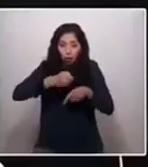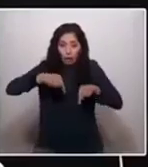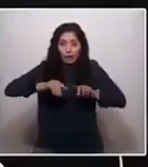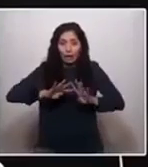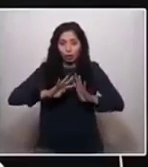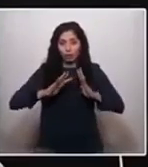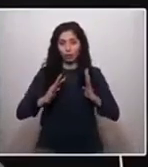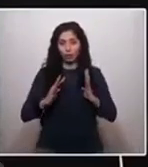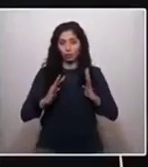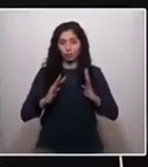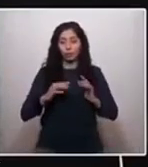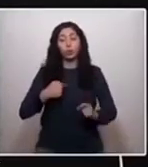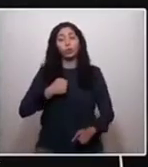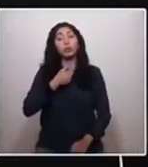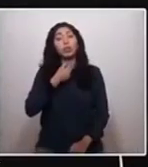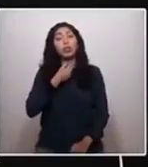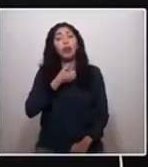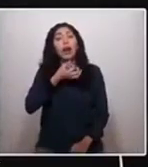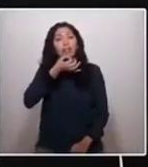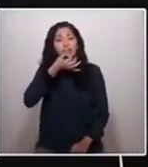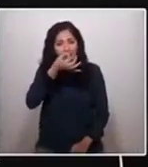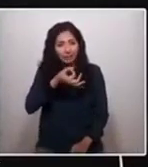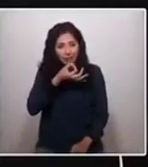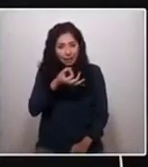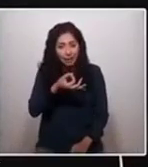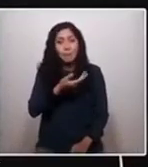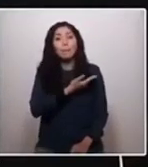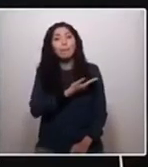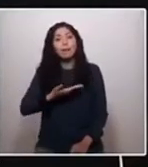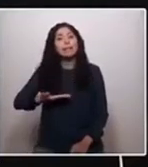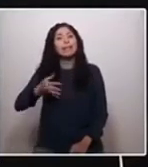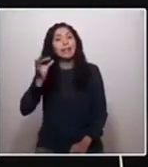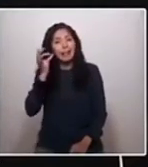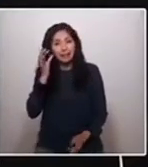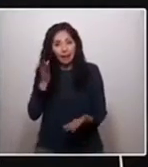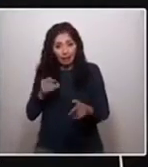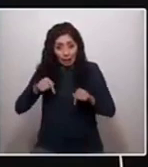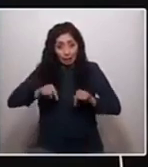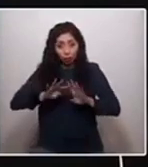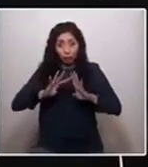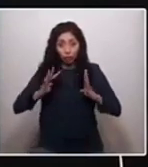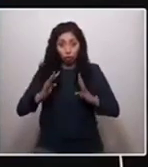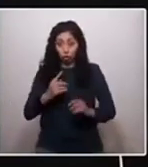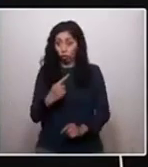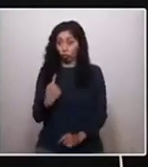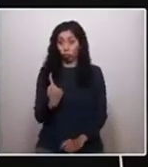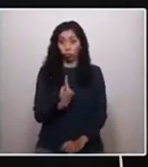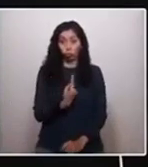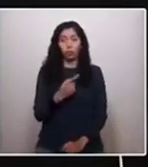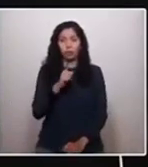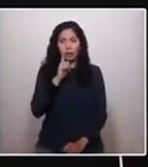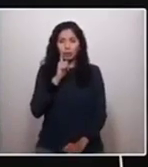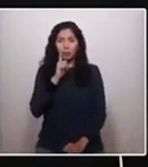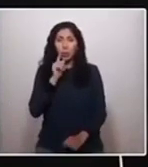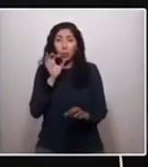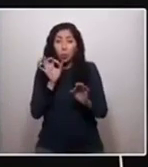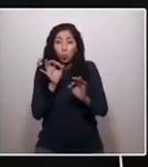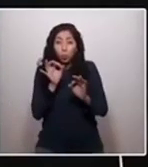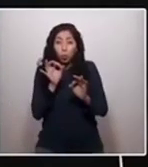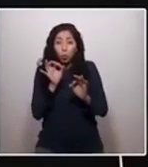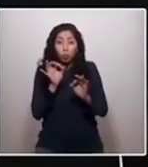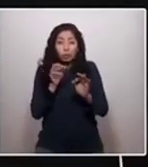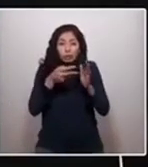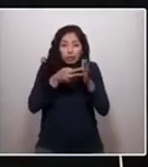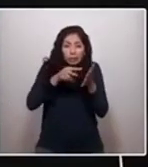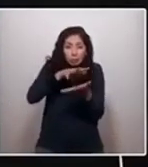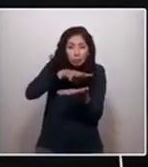Y quiero decir claramente, estimada la mien, presidenta de esta convención, que estamos bajo un asedio mediático. Un asedio